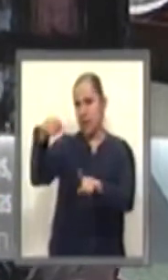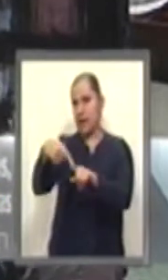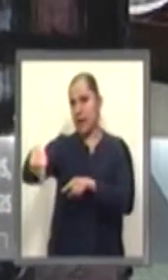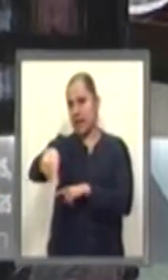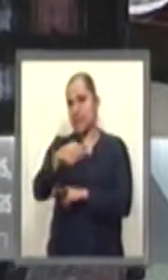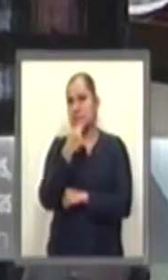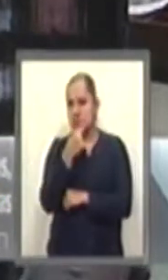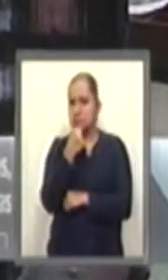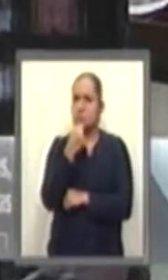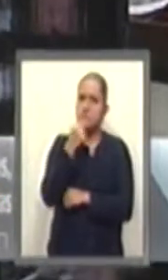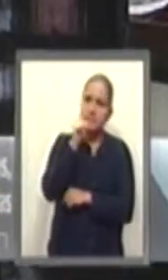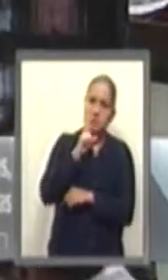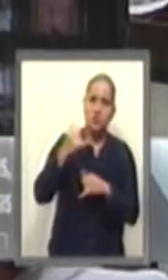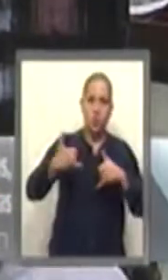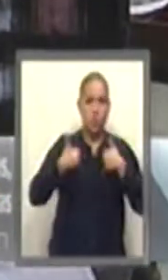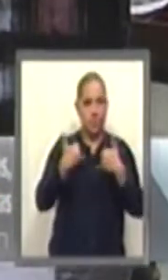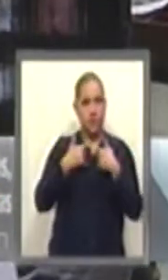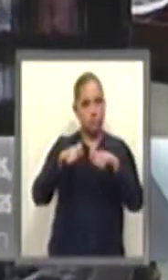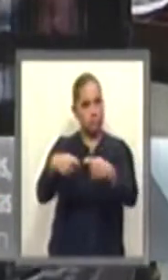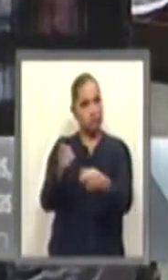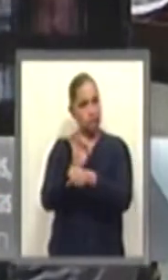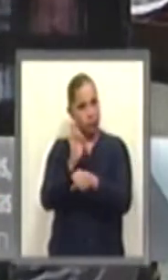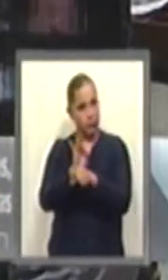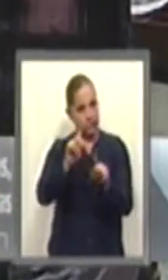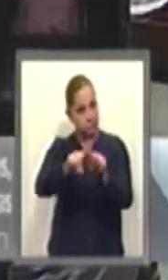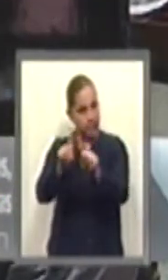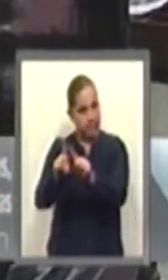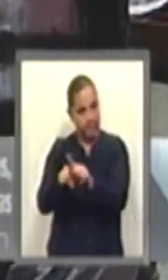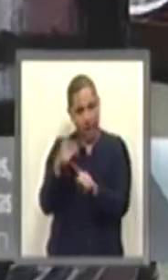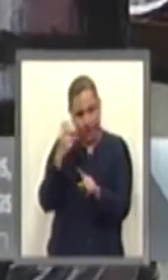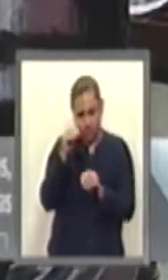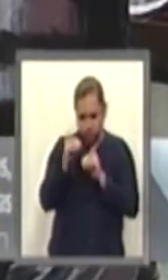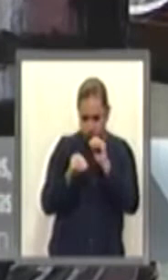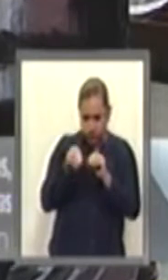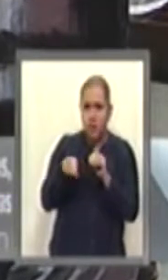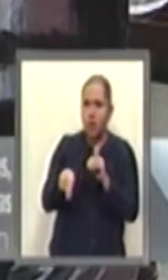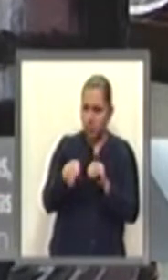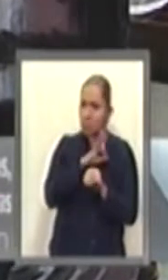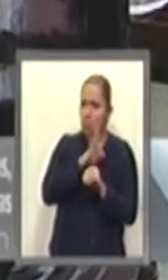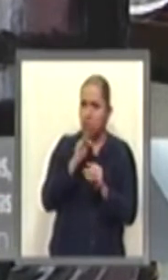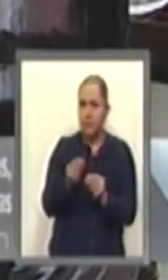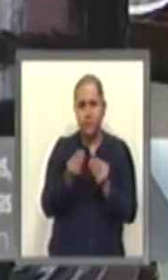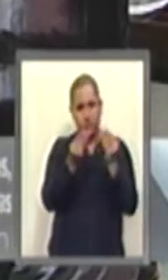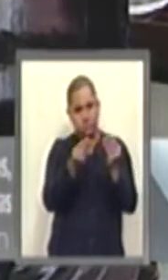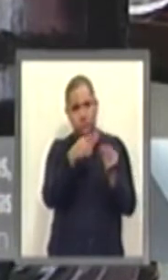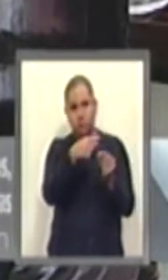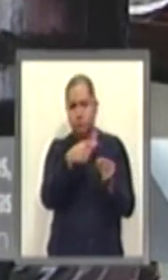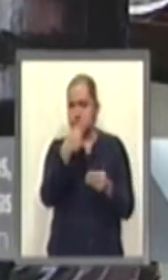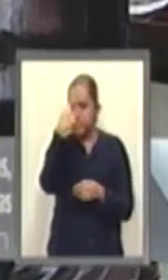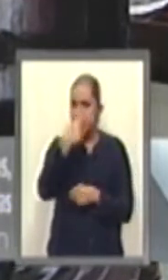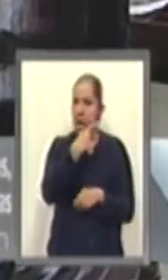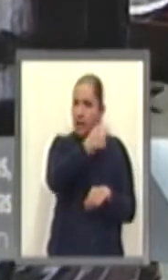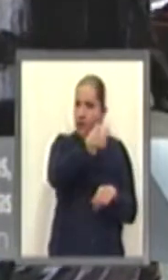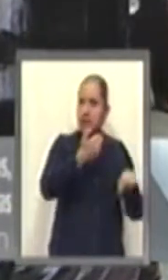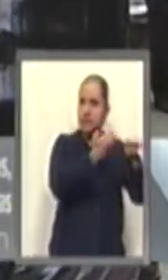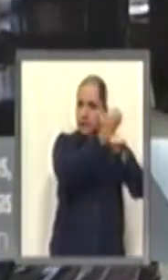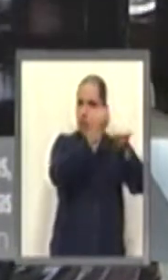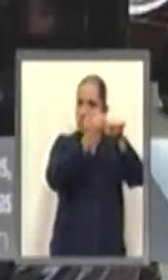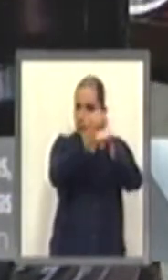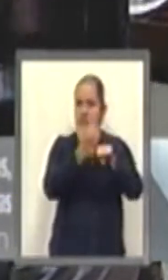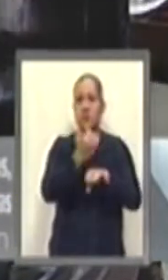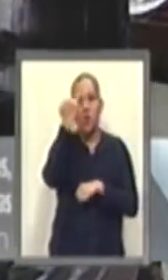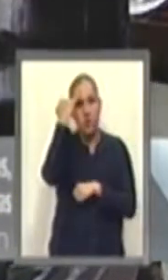ha dotado tanto al gobierno federal como a los gobiernos estatales de mayores facultades para trabajar y garantizar